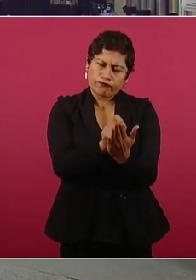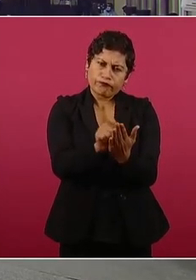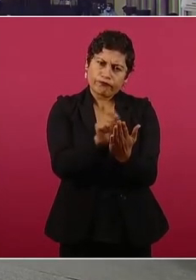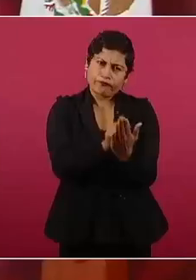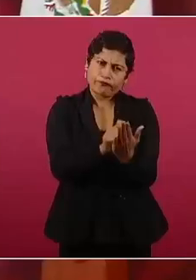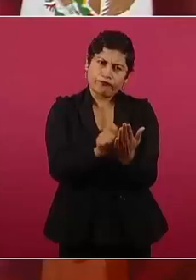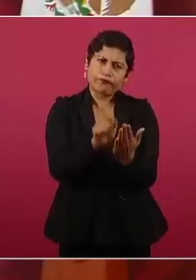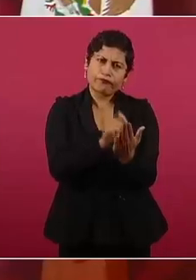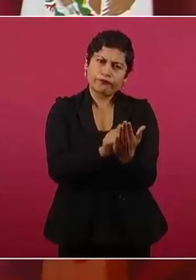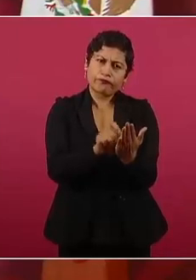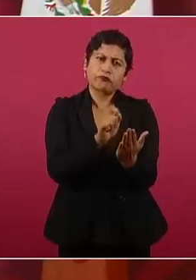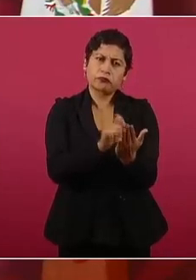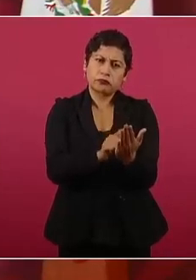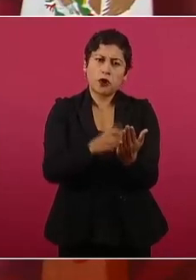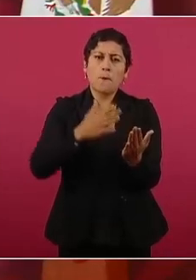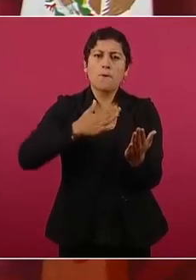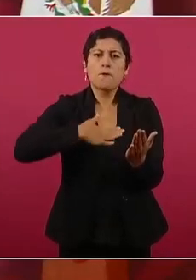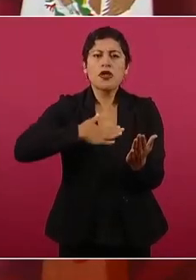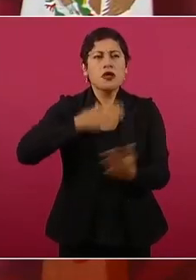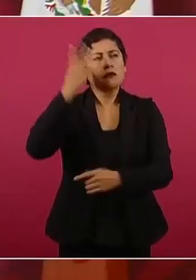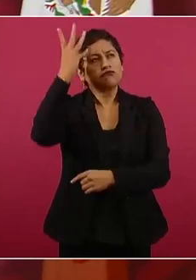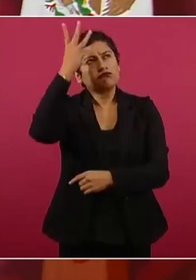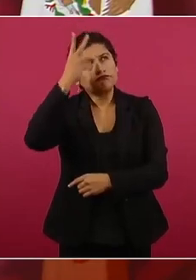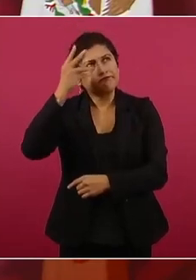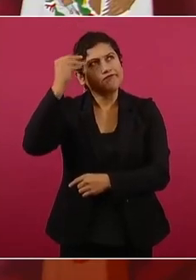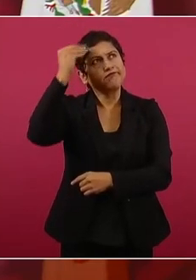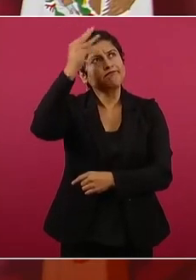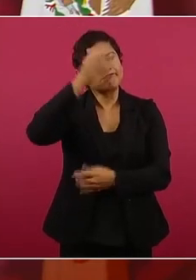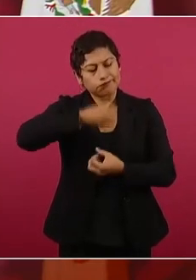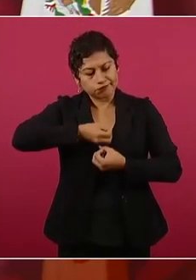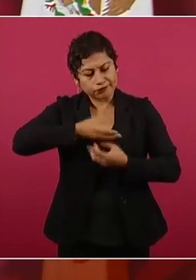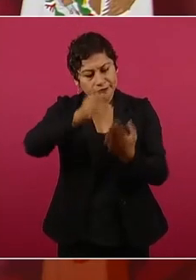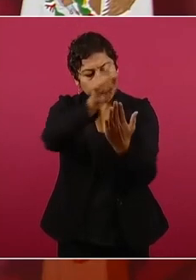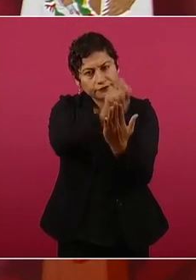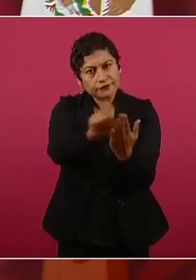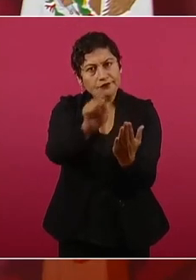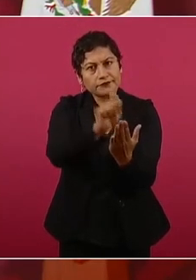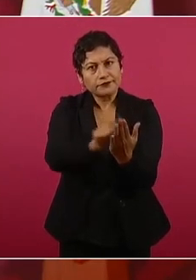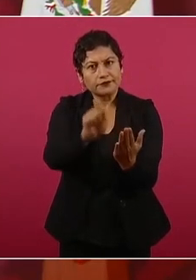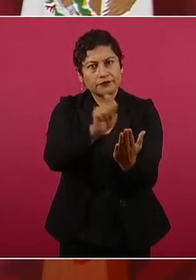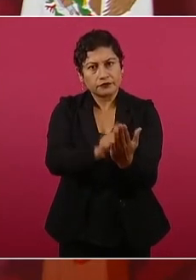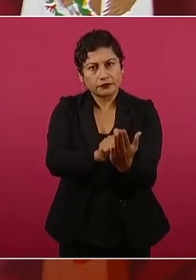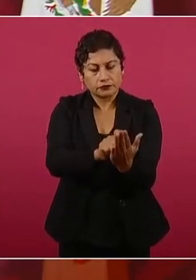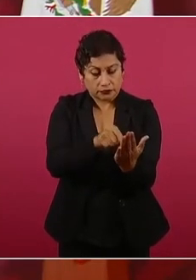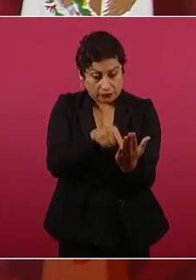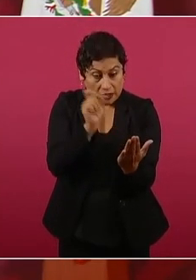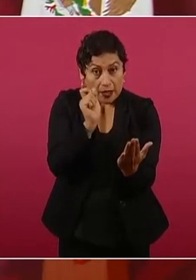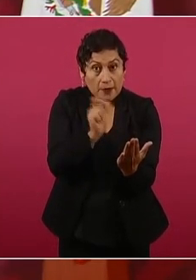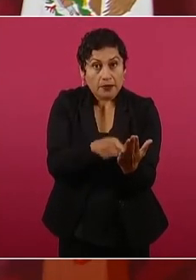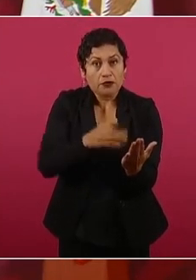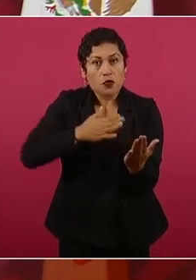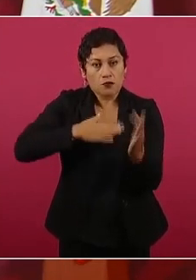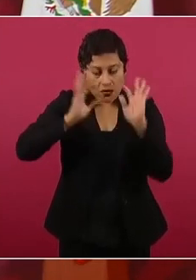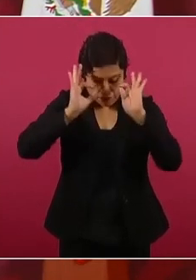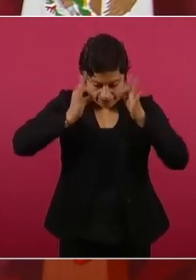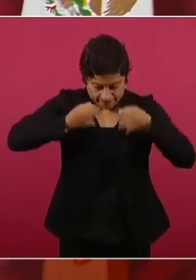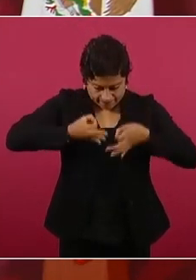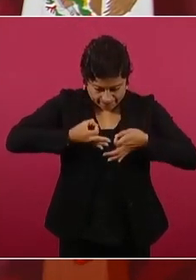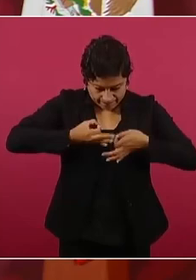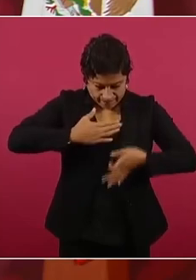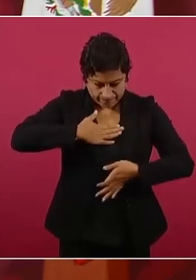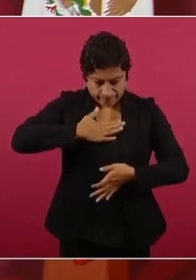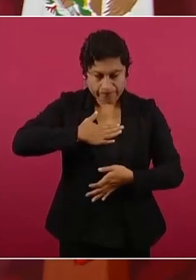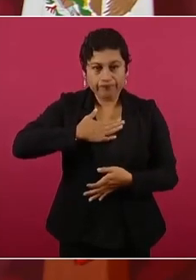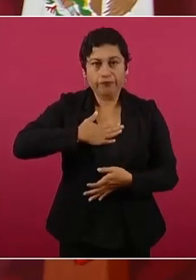y ejerzo la autocrítica. No lo